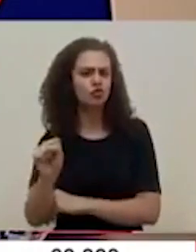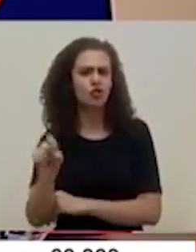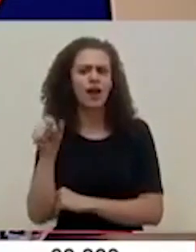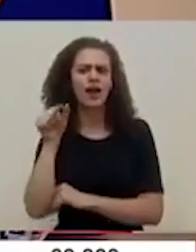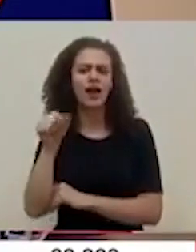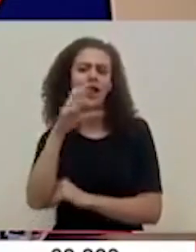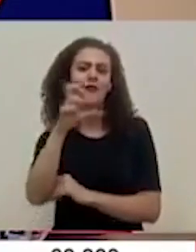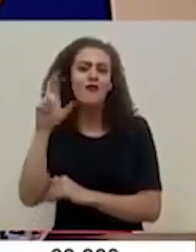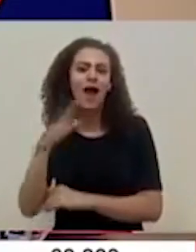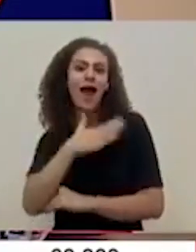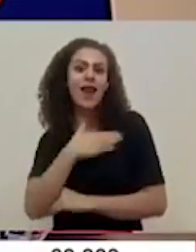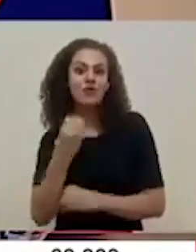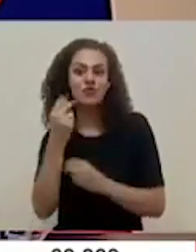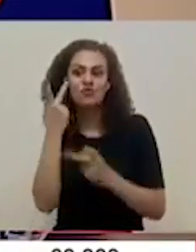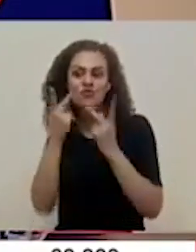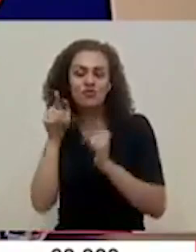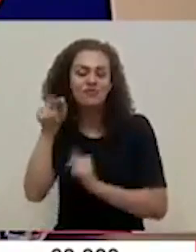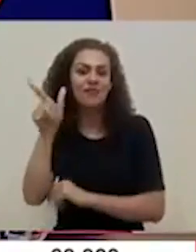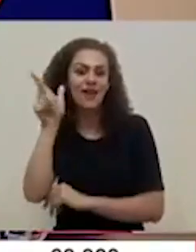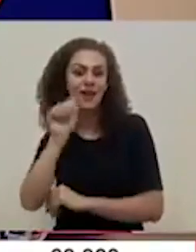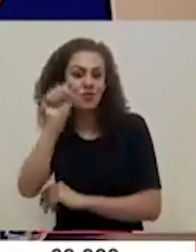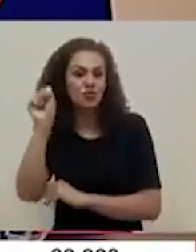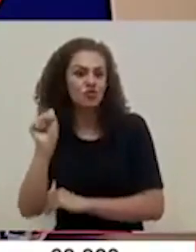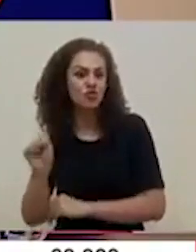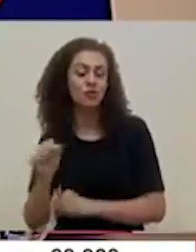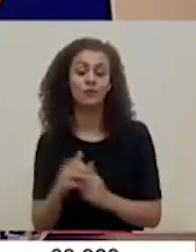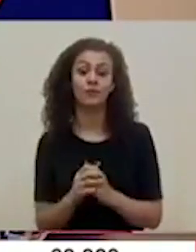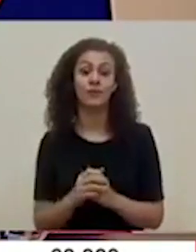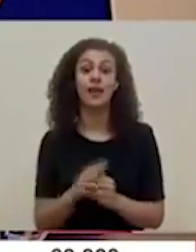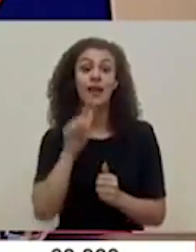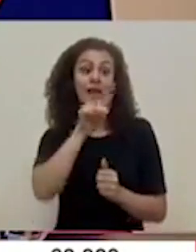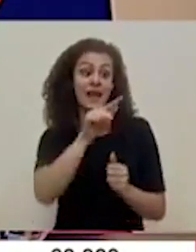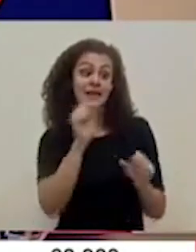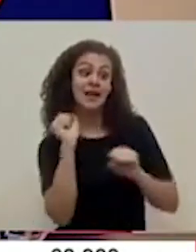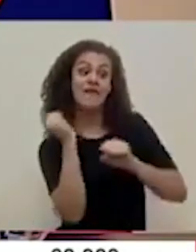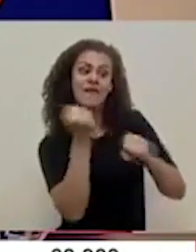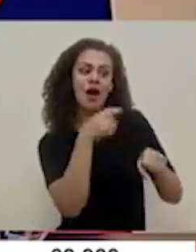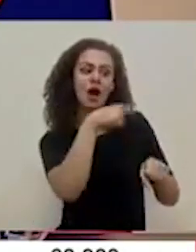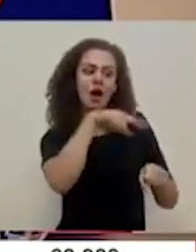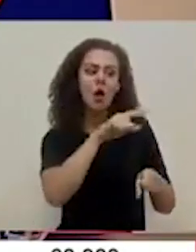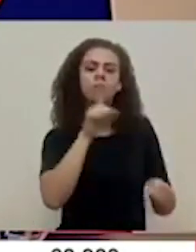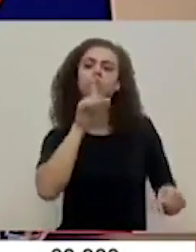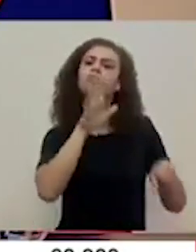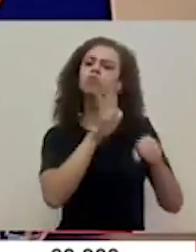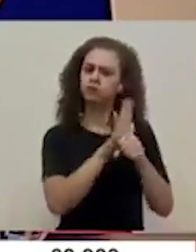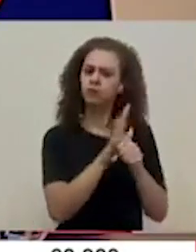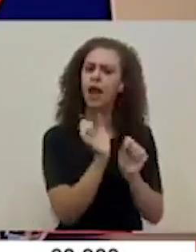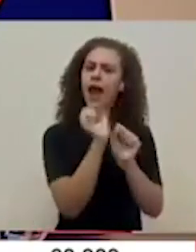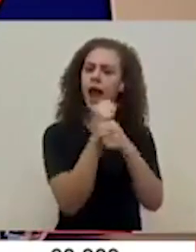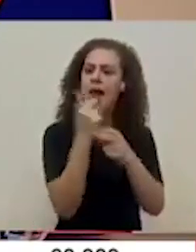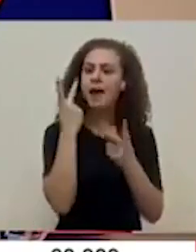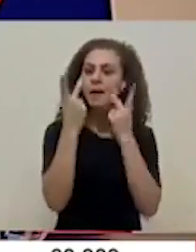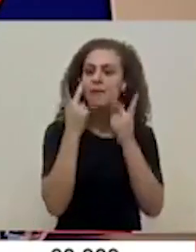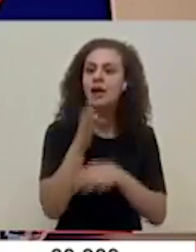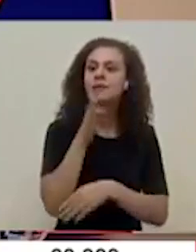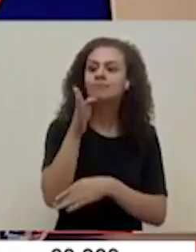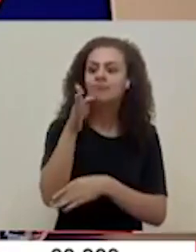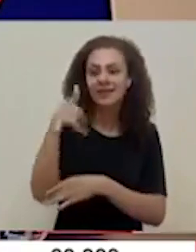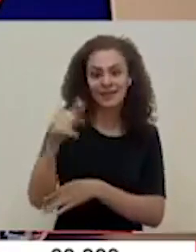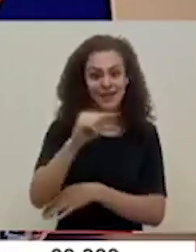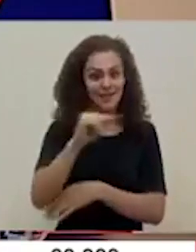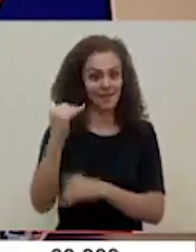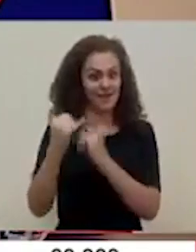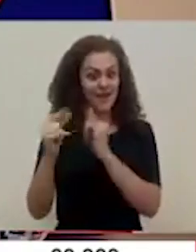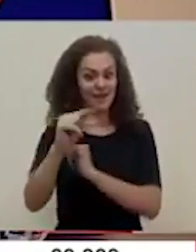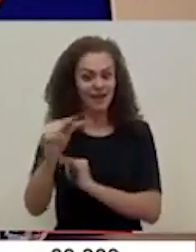al costarricense se les gusta mucho visitar y esa federación está comprometida con hacer visitas este fin de semana que viene